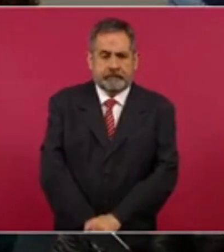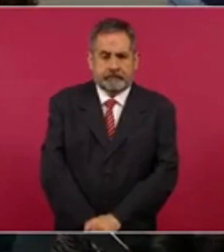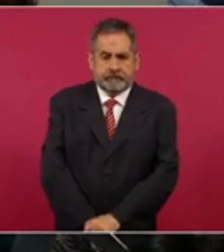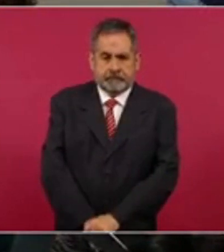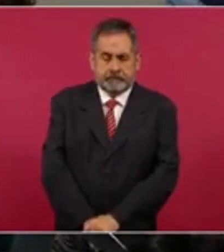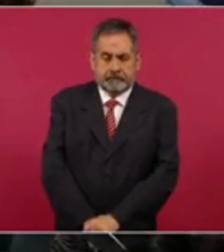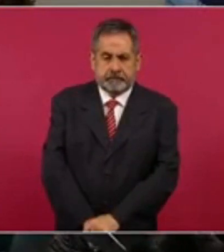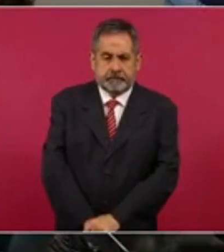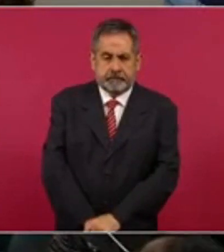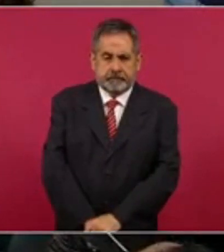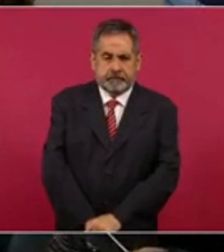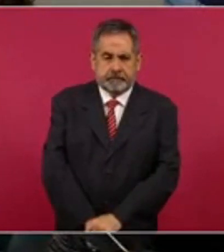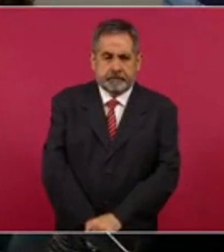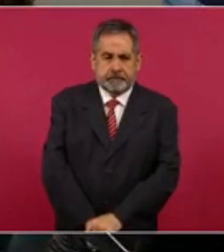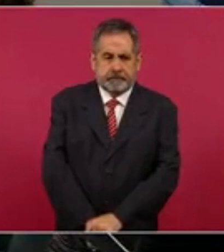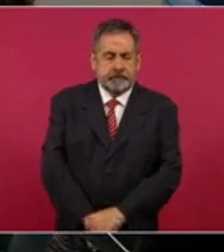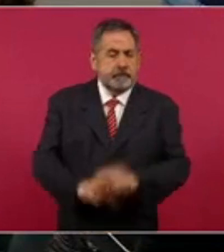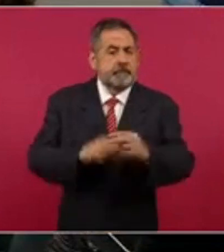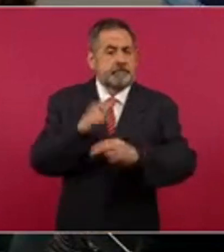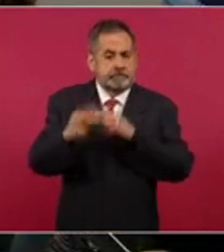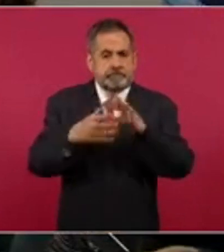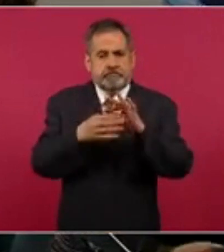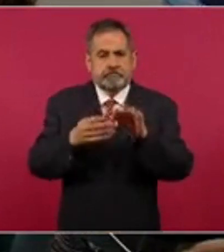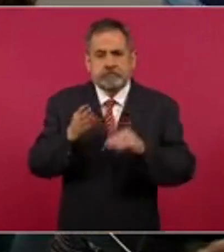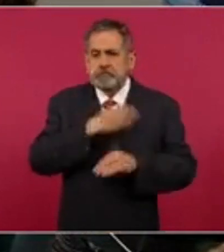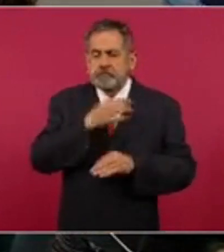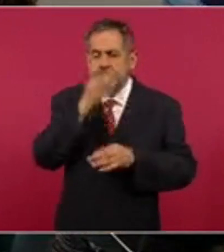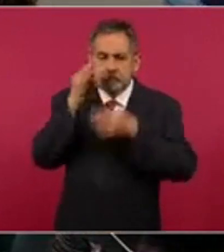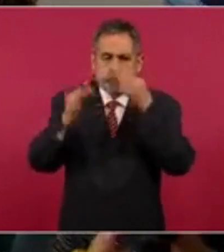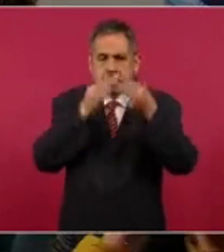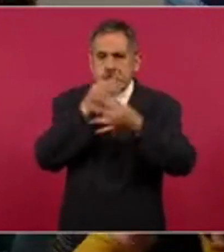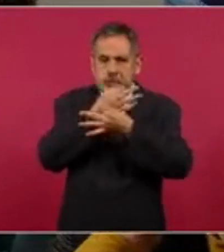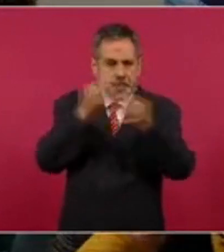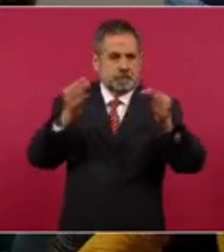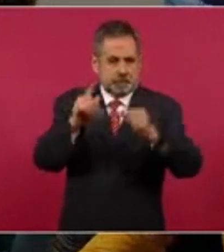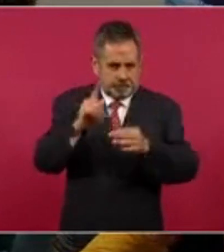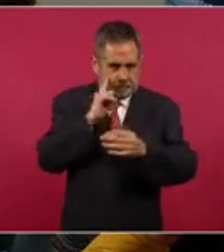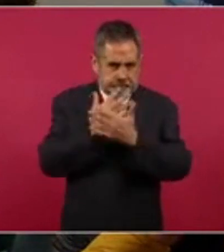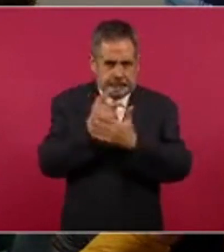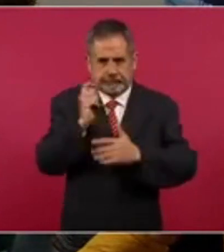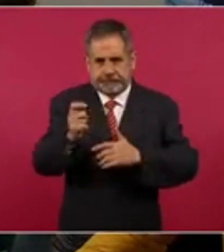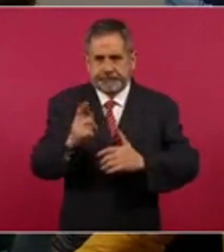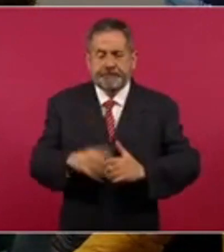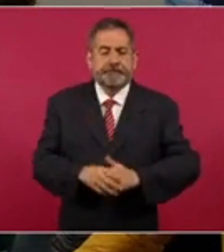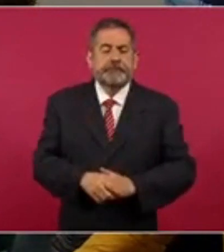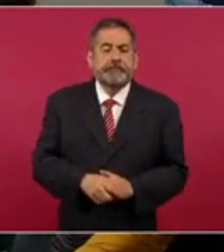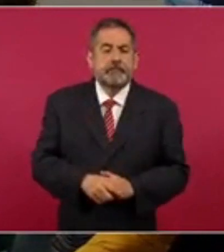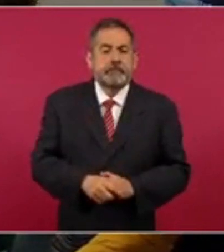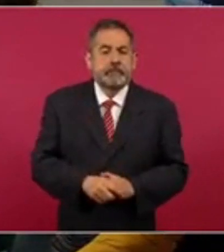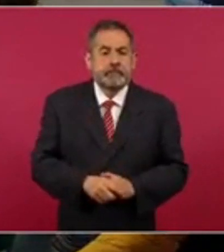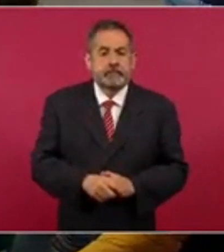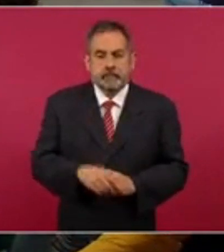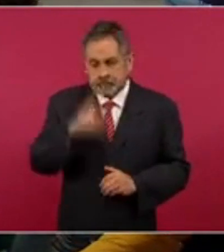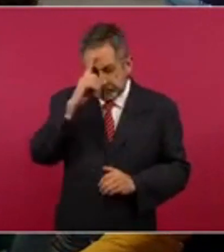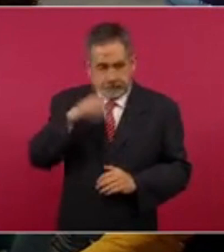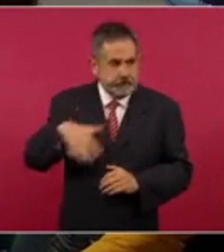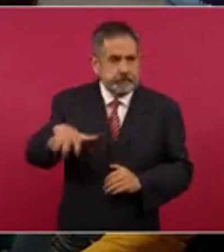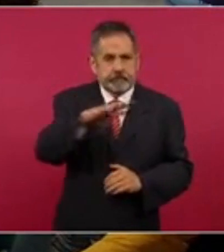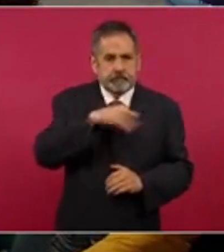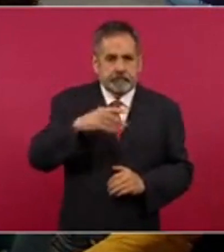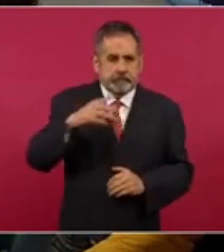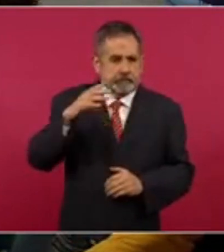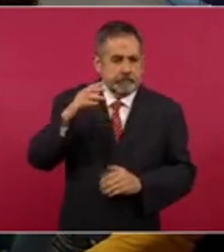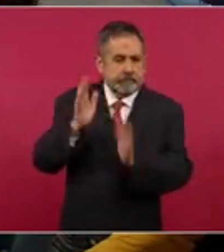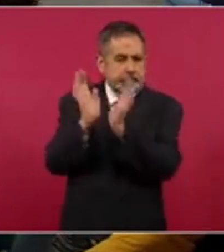Y voy a dar también una buena noticia para toda la península.